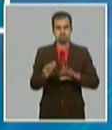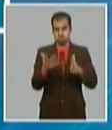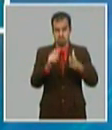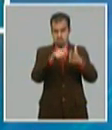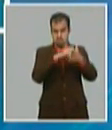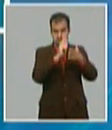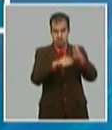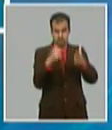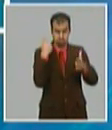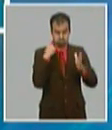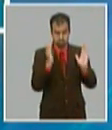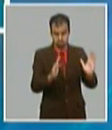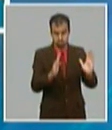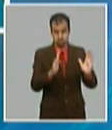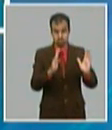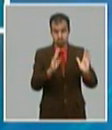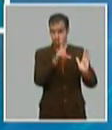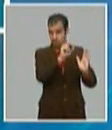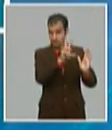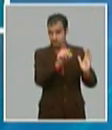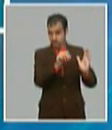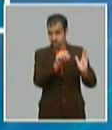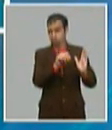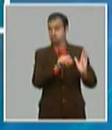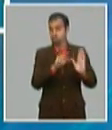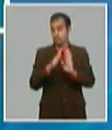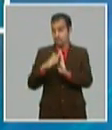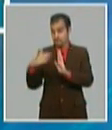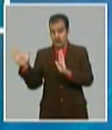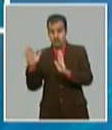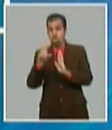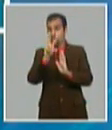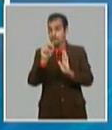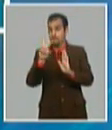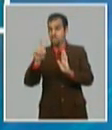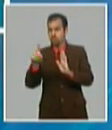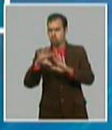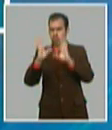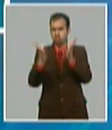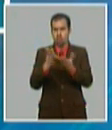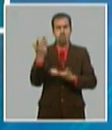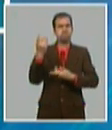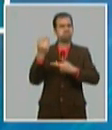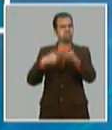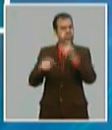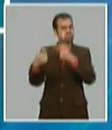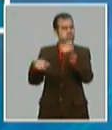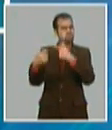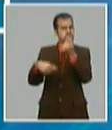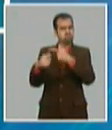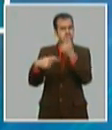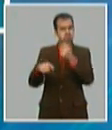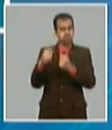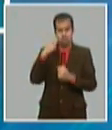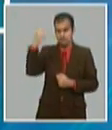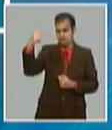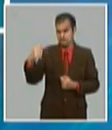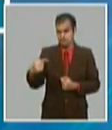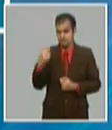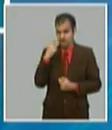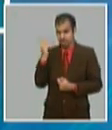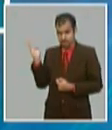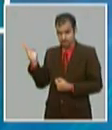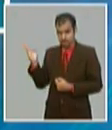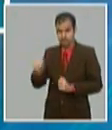del próximo en cuanto a los rubros exportables en cantidades físicas. Que hay veces que cuando vemos las exportaciones en